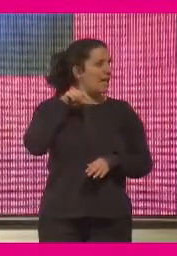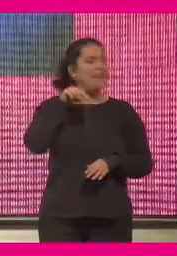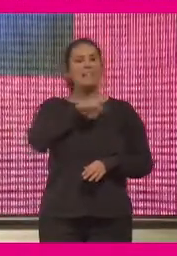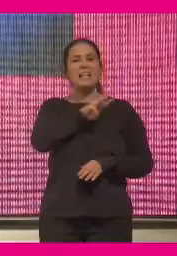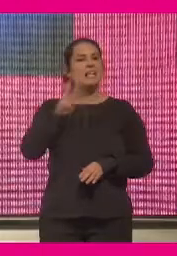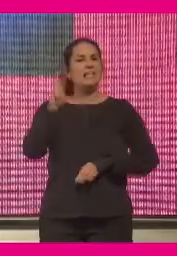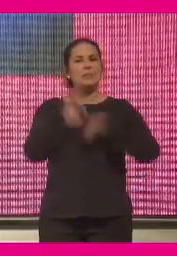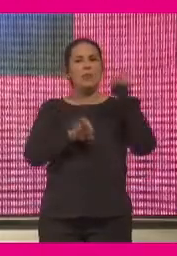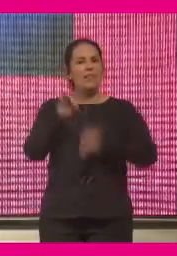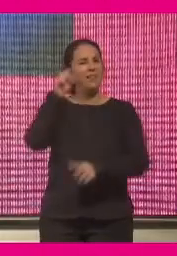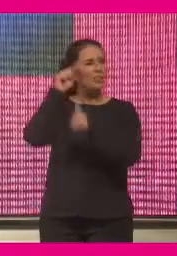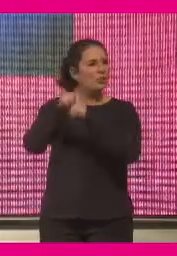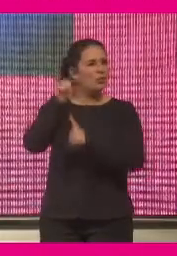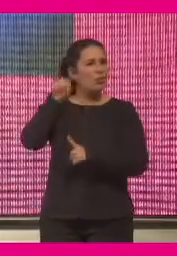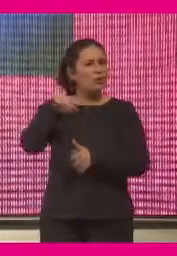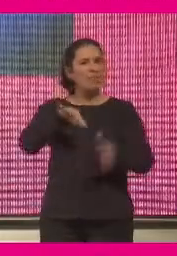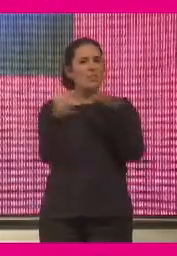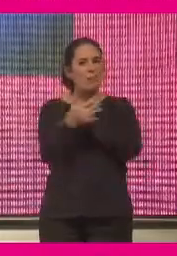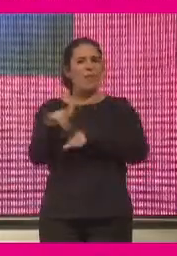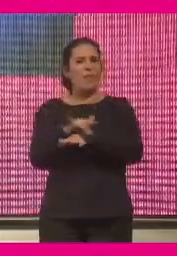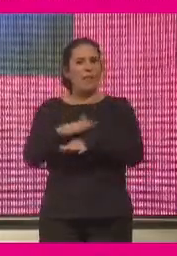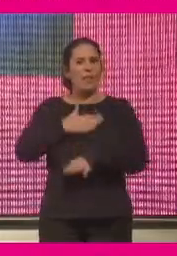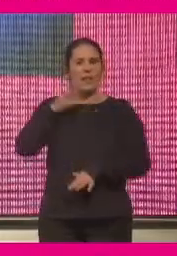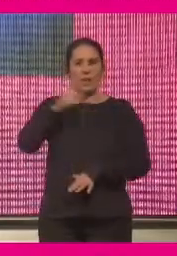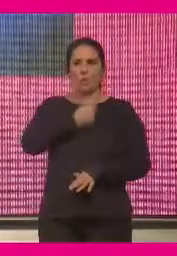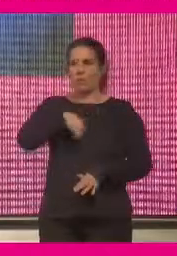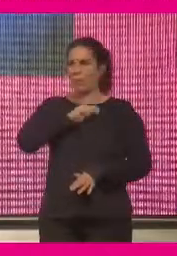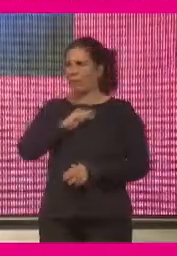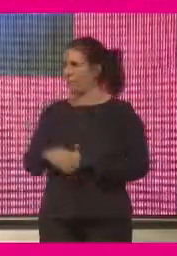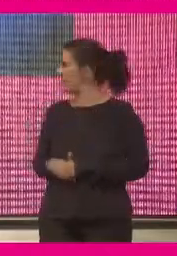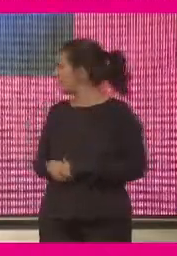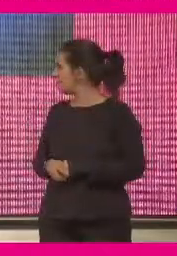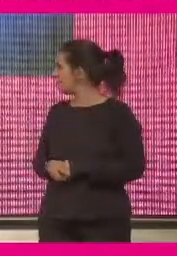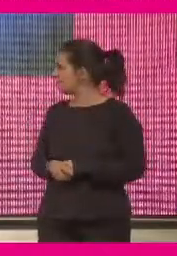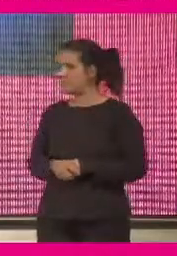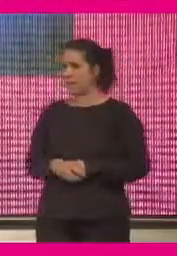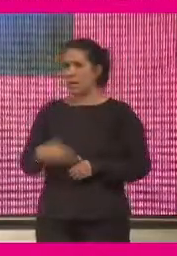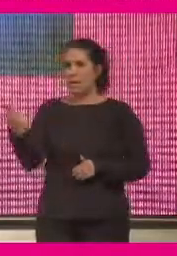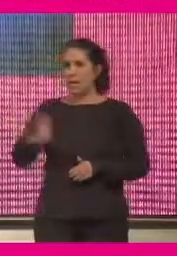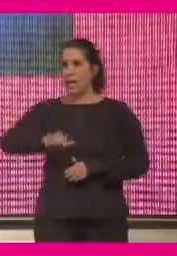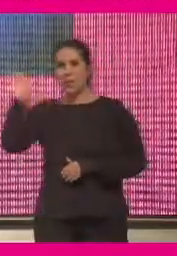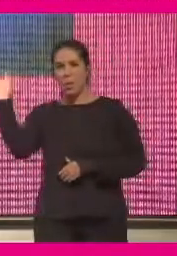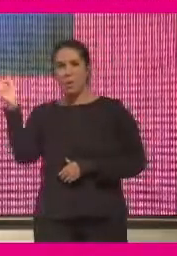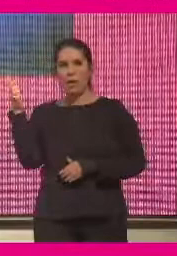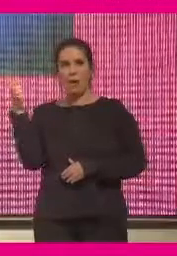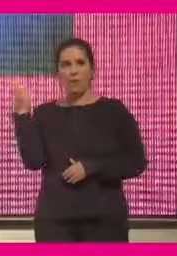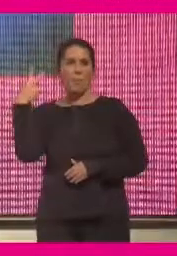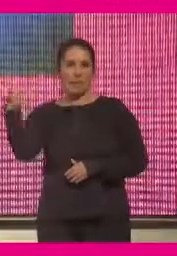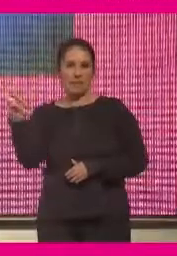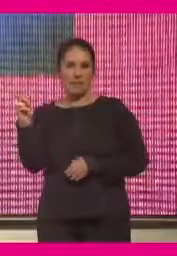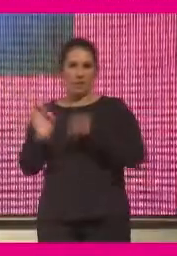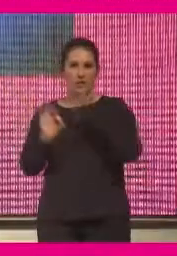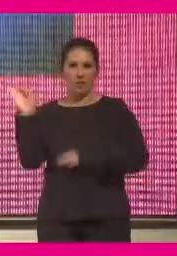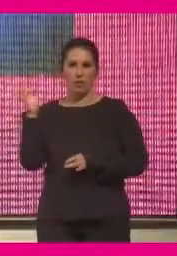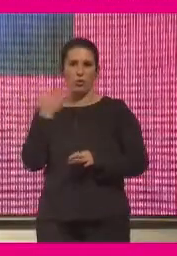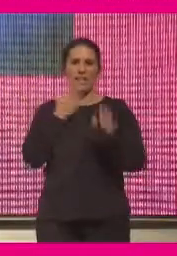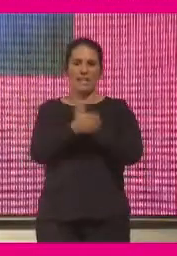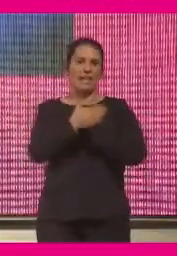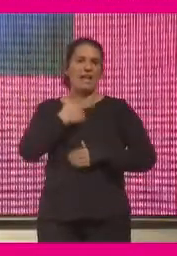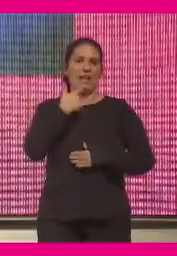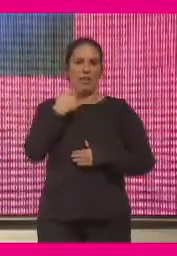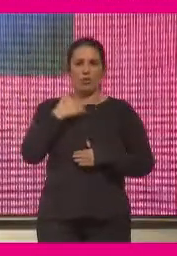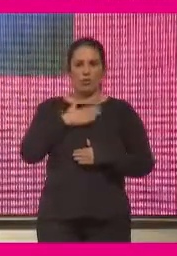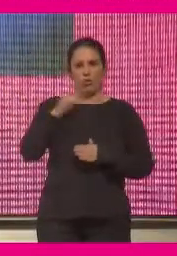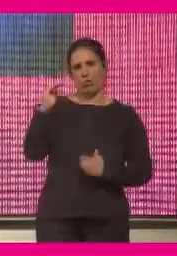va a ir dedicado a la transformación digital de nuestro país. mientras que Europa recomendaba un 20. Es decir, Europa prácticamente está